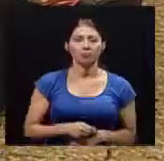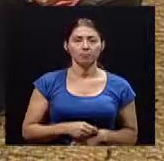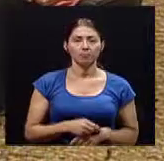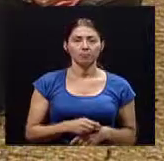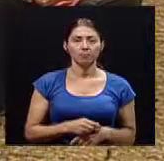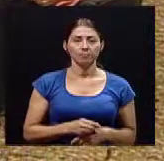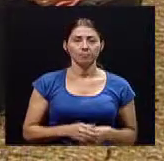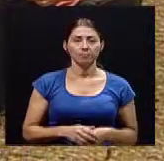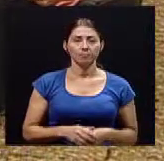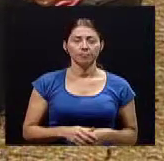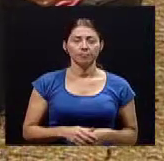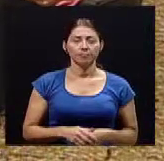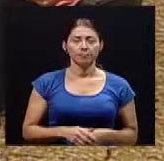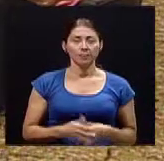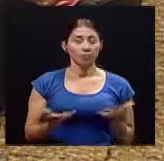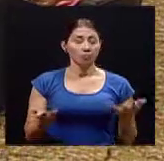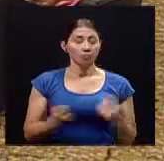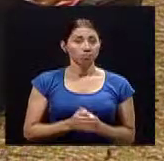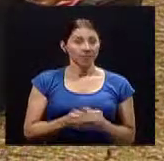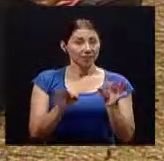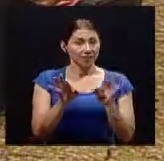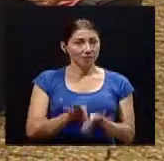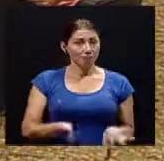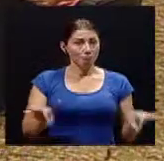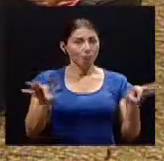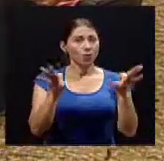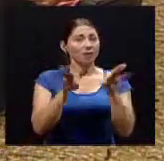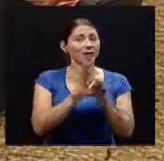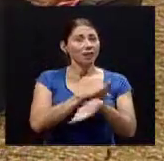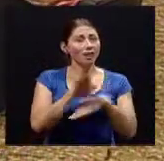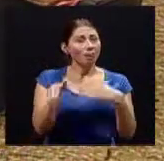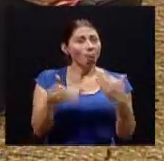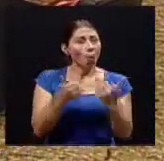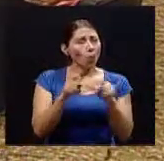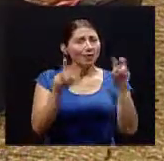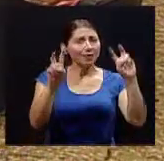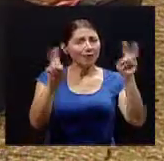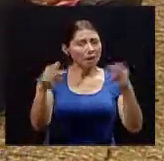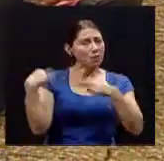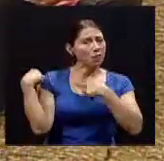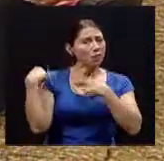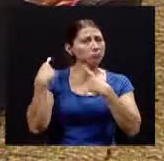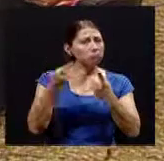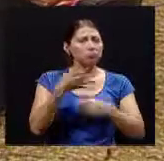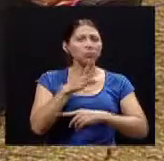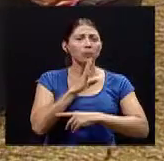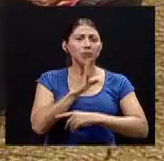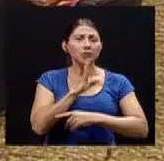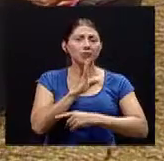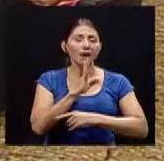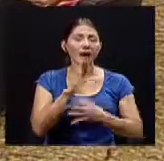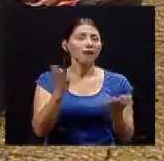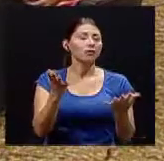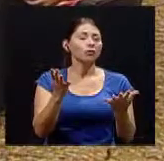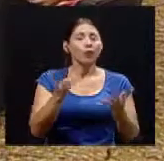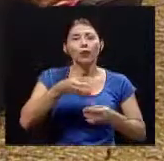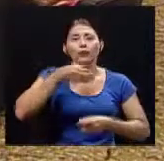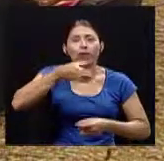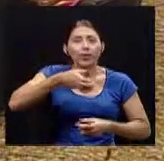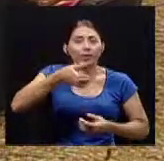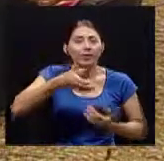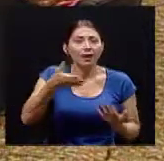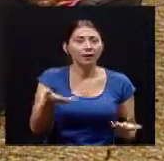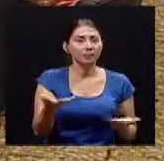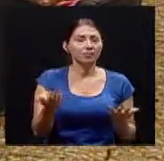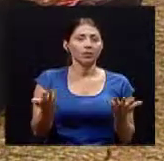bueno es importante ¿verdad? toda esta temática que hemos venido conversando las recomendaciones que les estamos